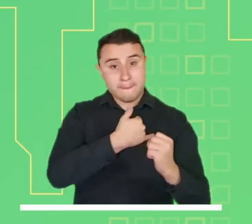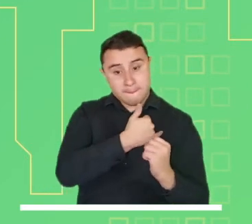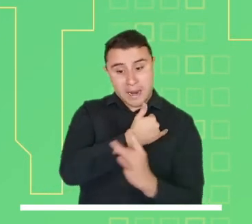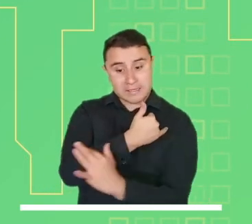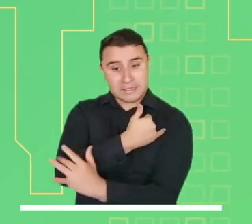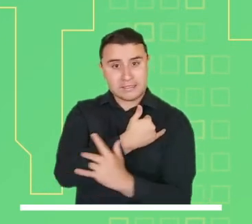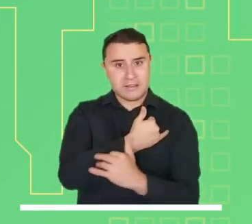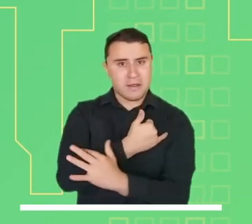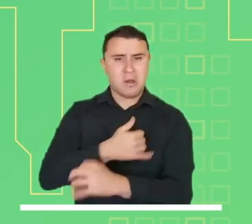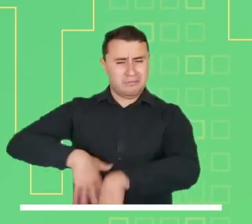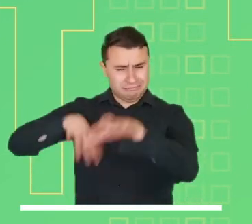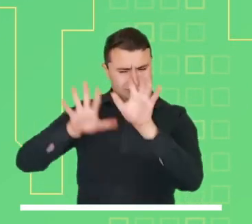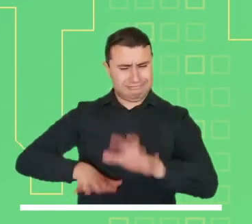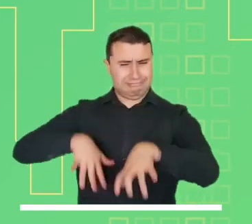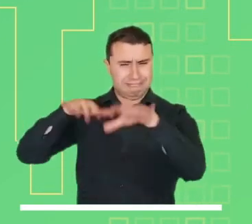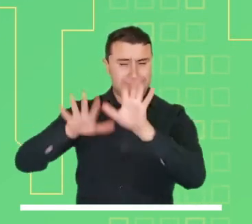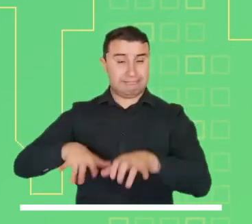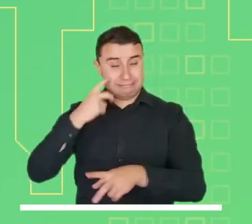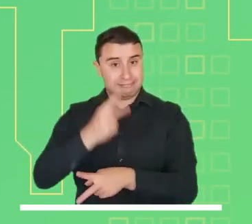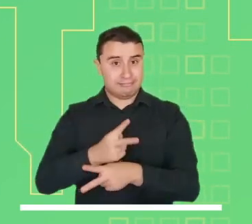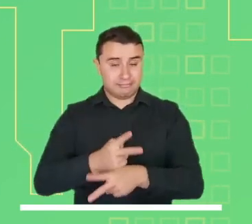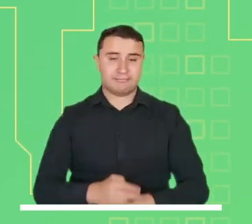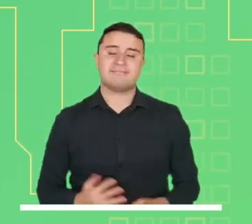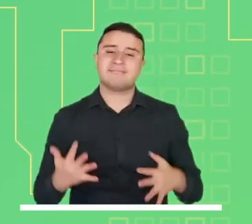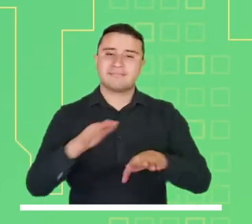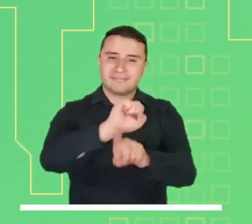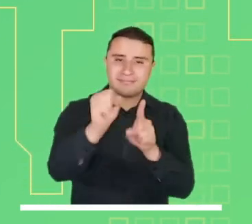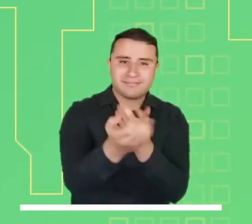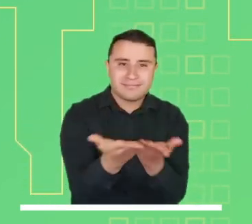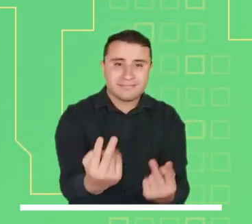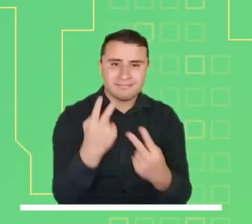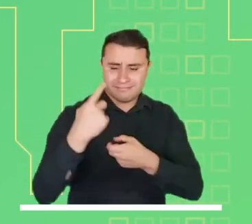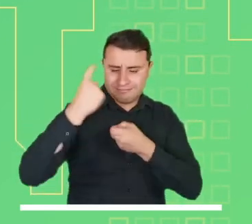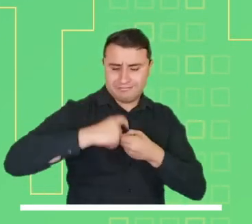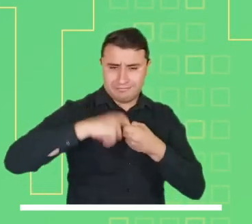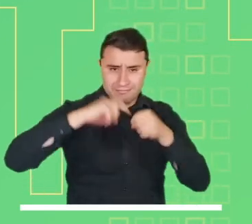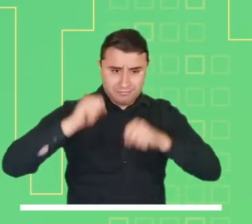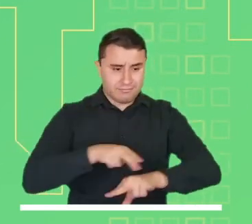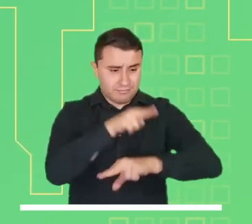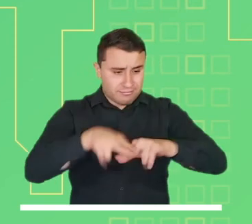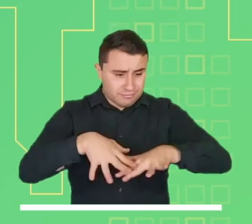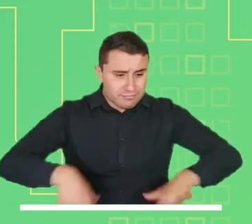Alerta naranja por viento y oleaje en el mar Caribe y por tiempo lluvioso en el océano Pacífico.